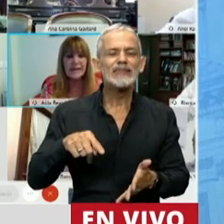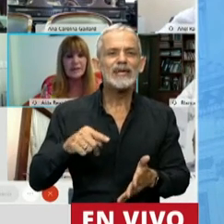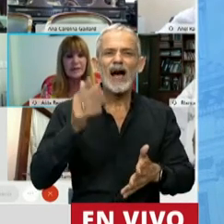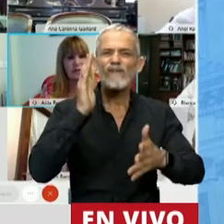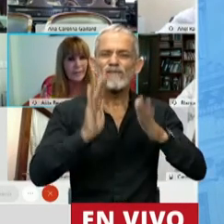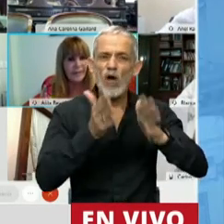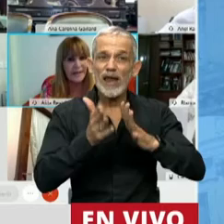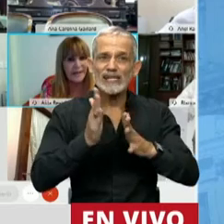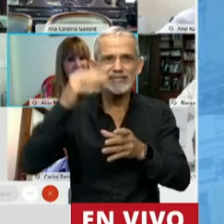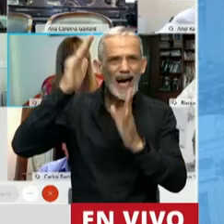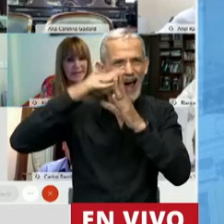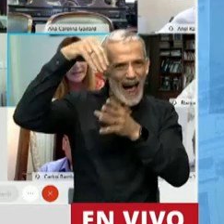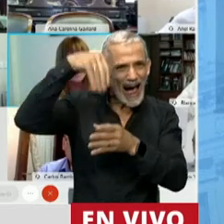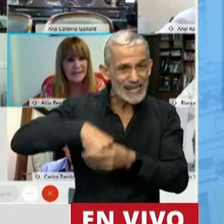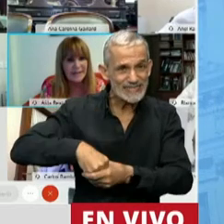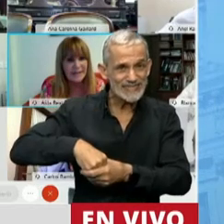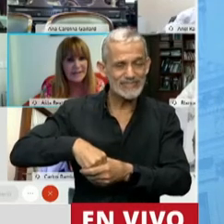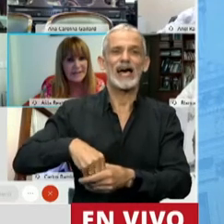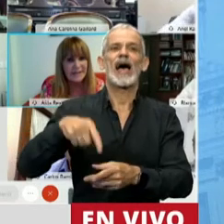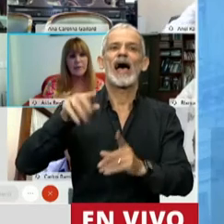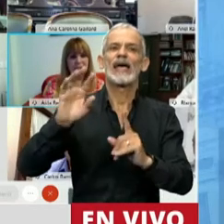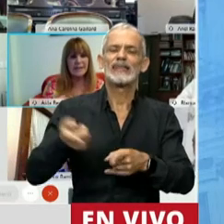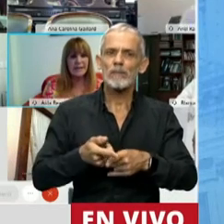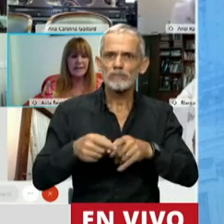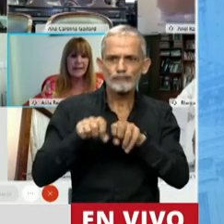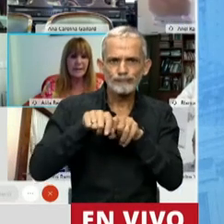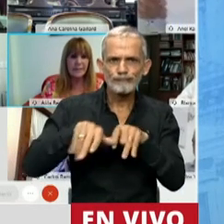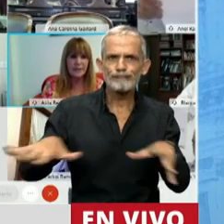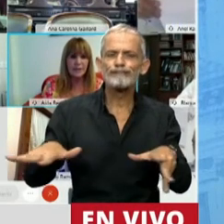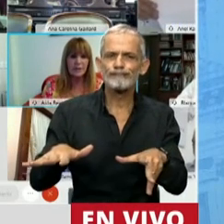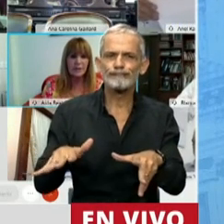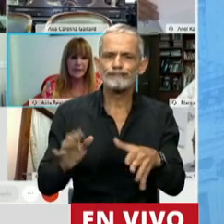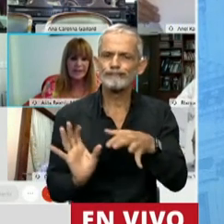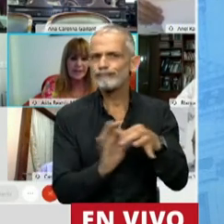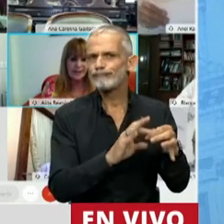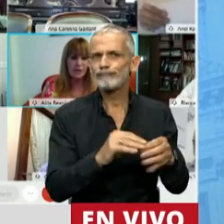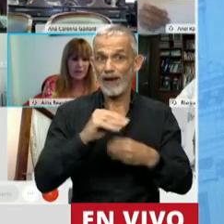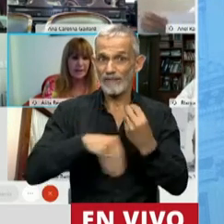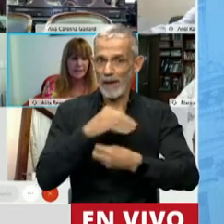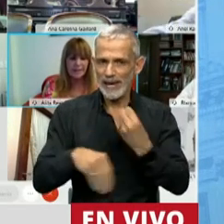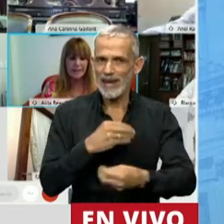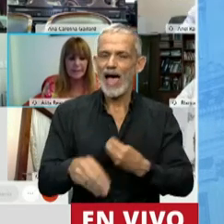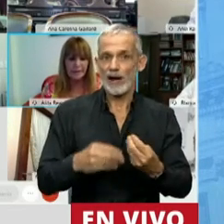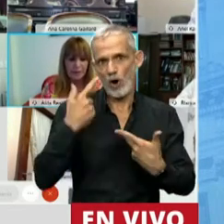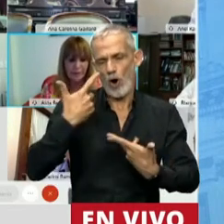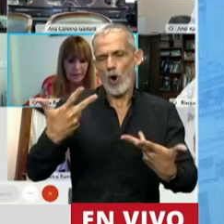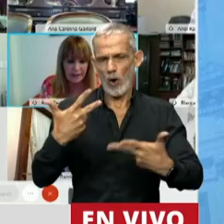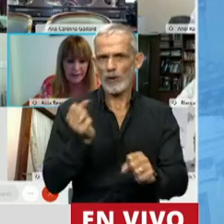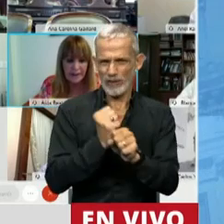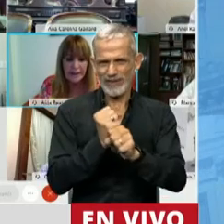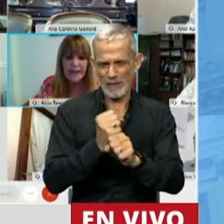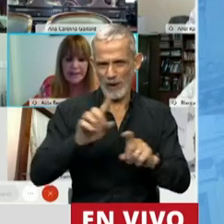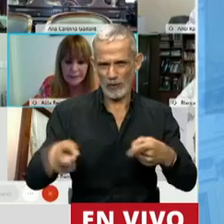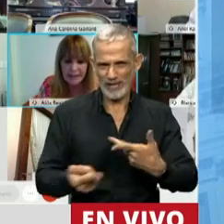la violencia doméstica y su influencia en el ámbito familiar y, lógicamente, en el ámbito